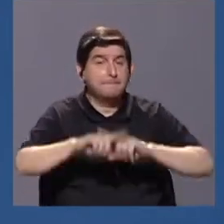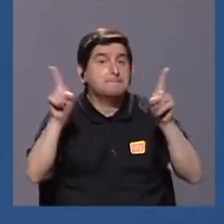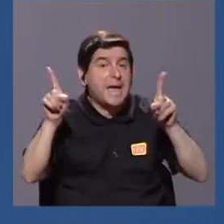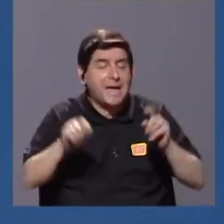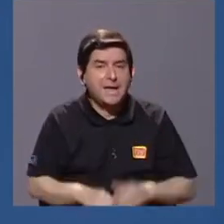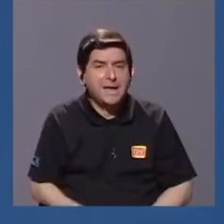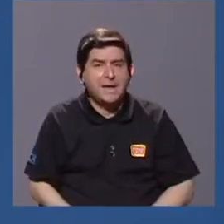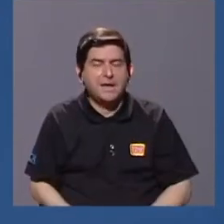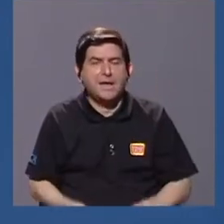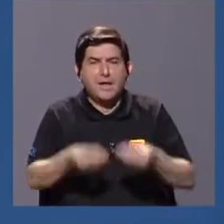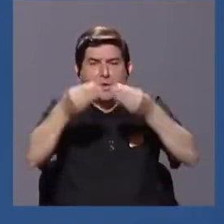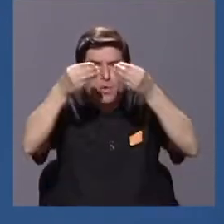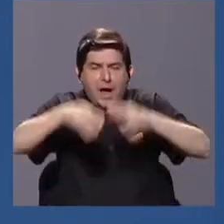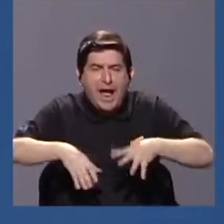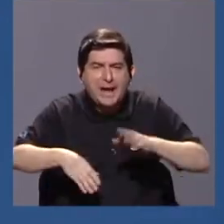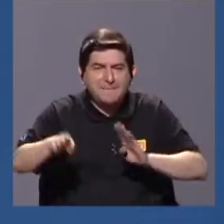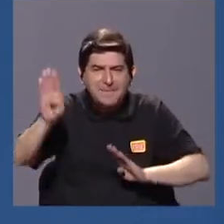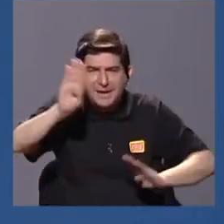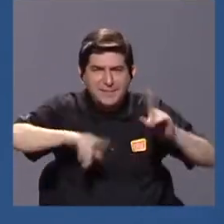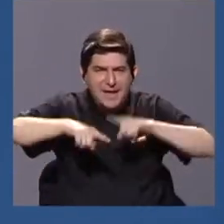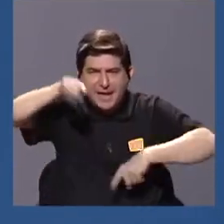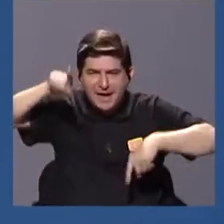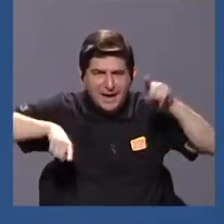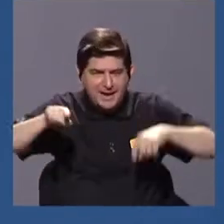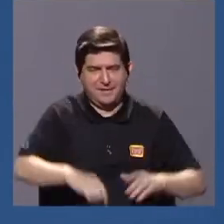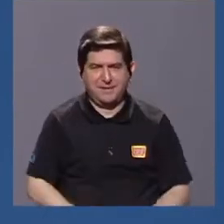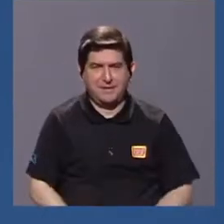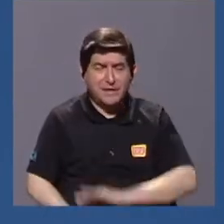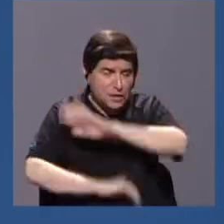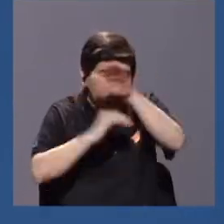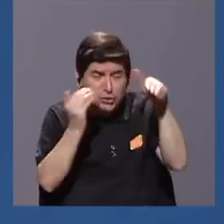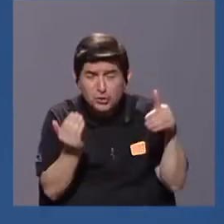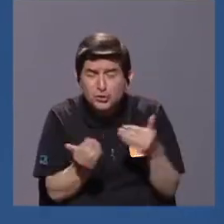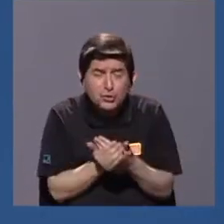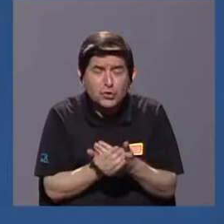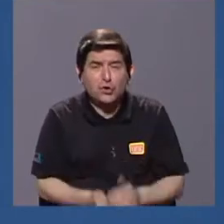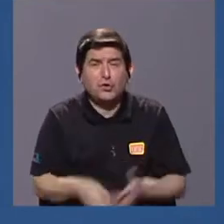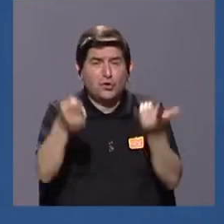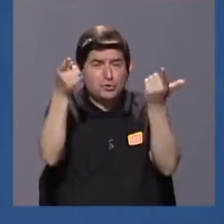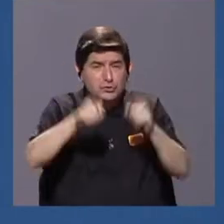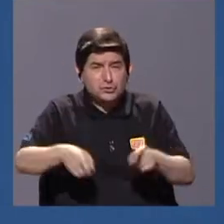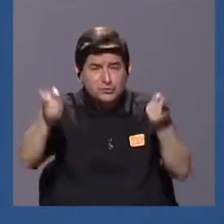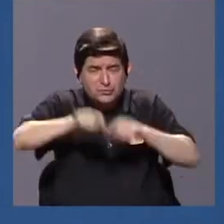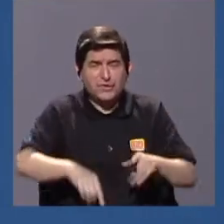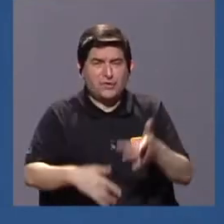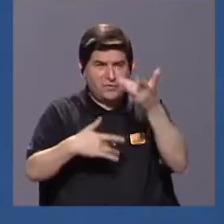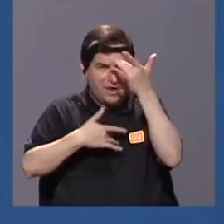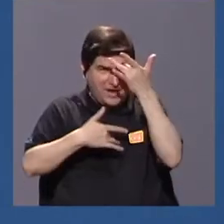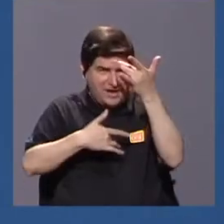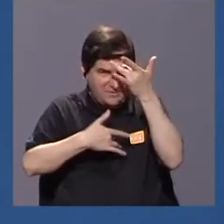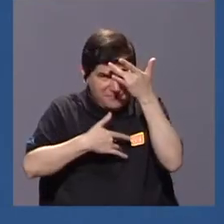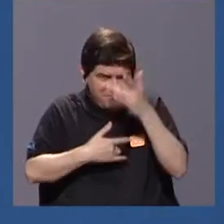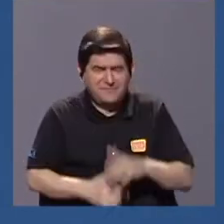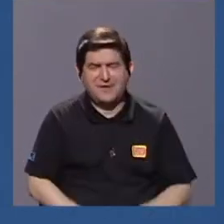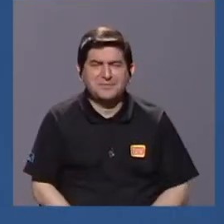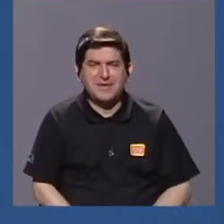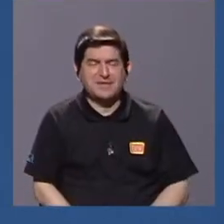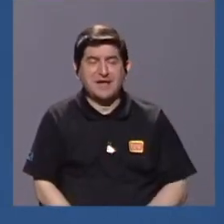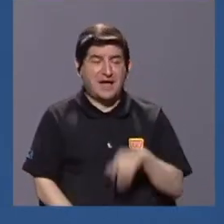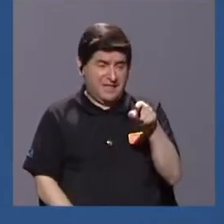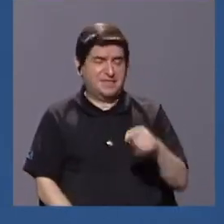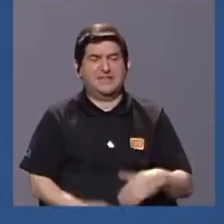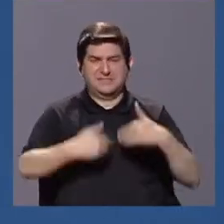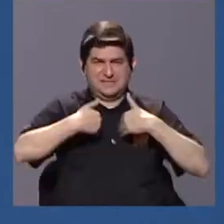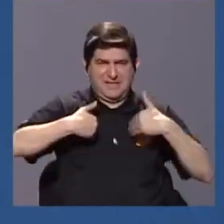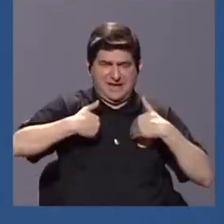cuando se pierde biodiversidad. La mayoría o si no es que todos los fenómenos de enfermedades zoonóticas se dan por pérdida de